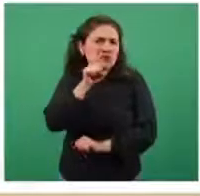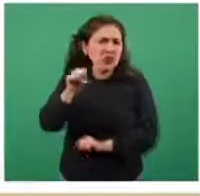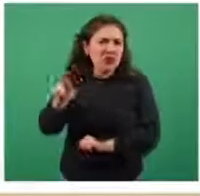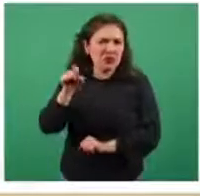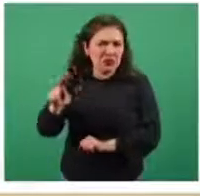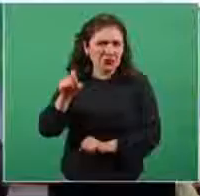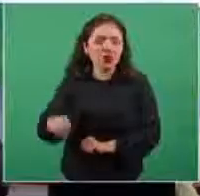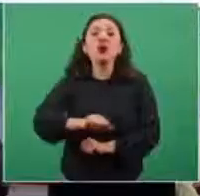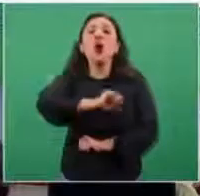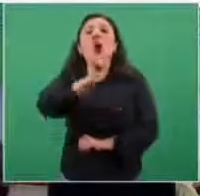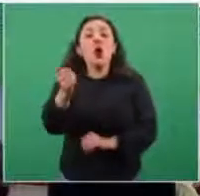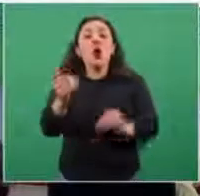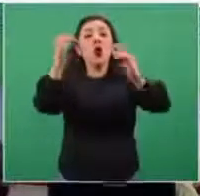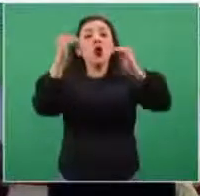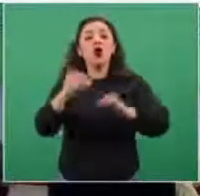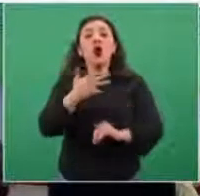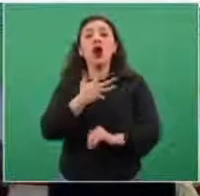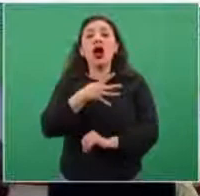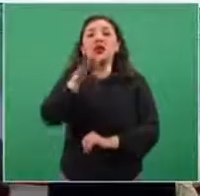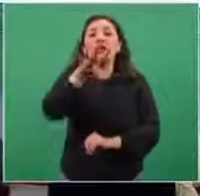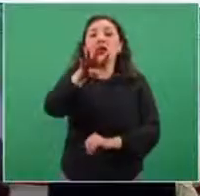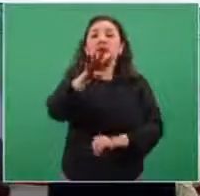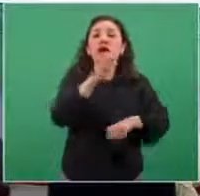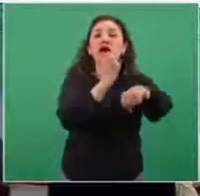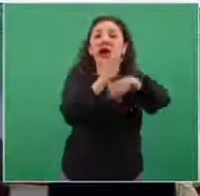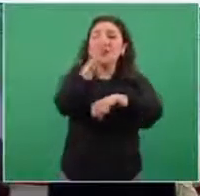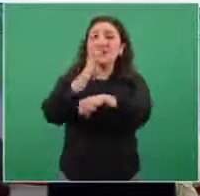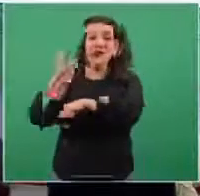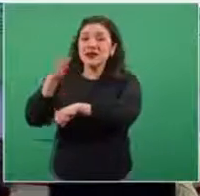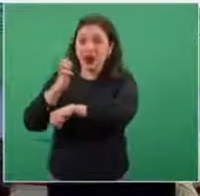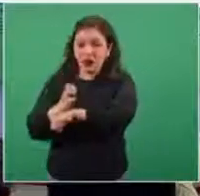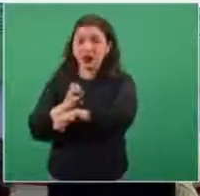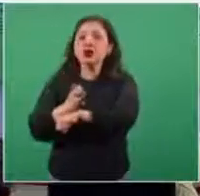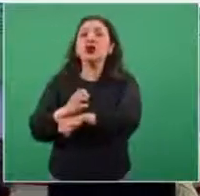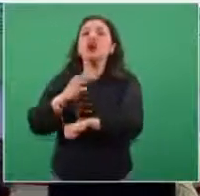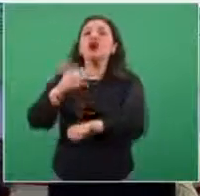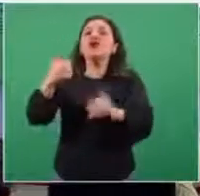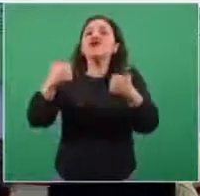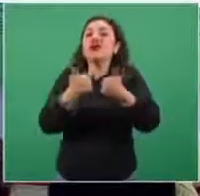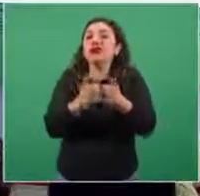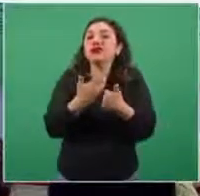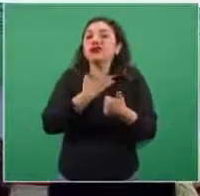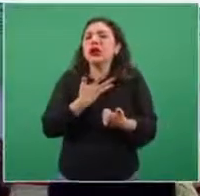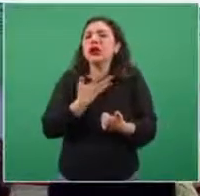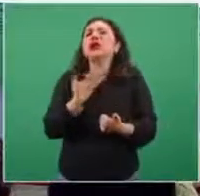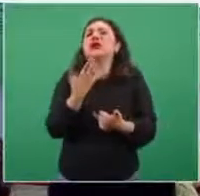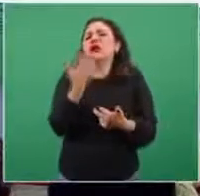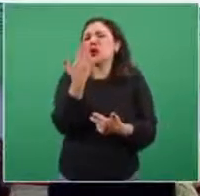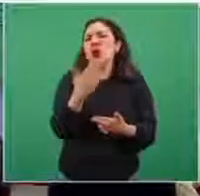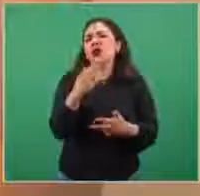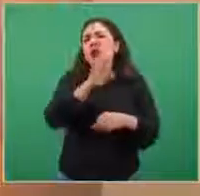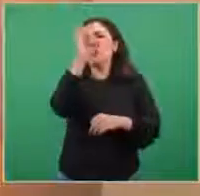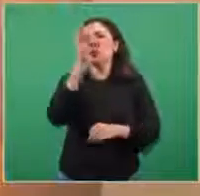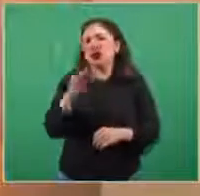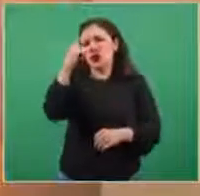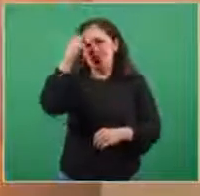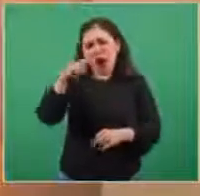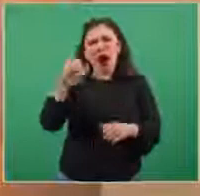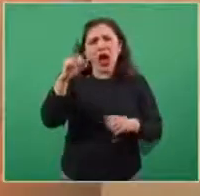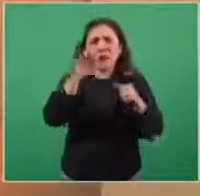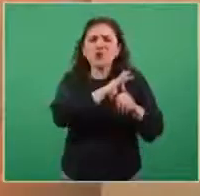y tenemos 19 de nuestras entidades federativas con menos de 50 por ciento de